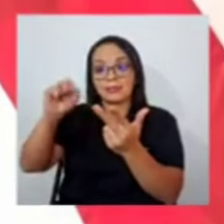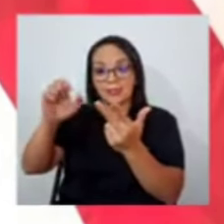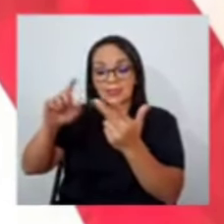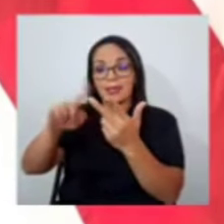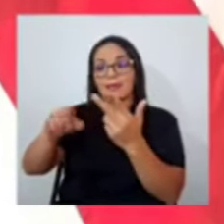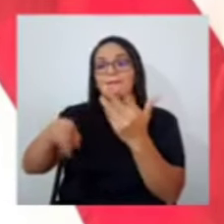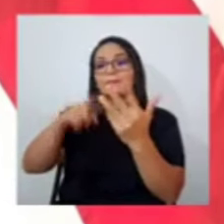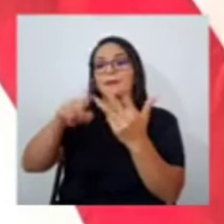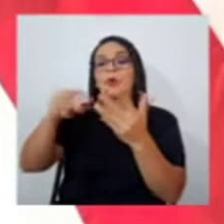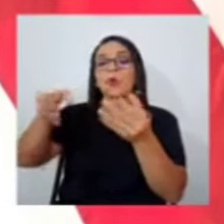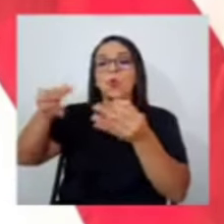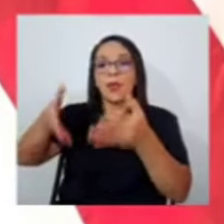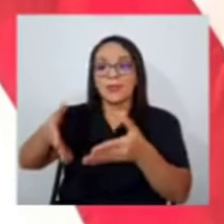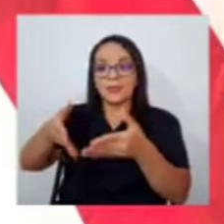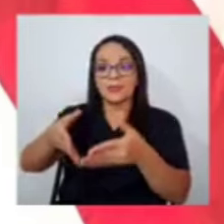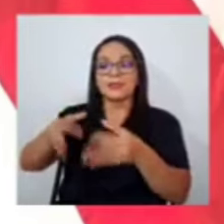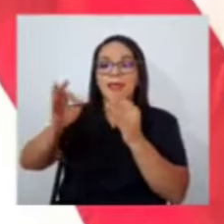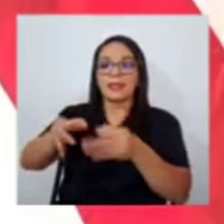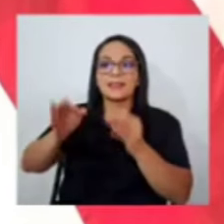deciden